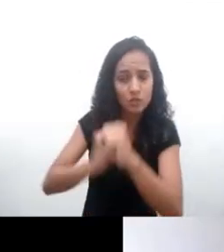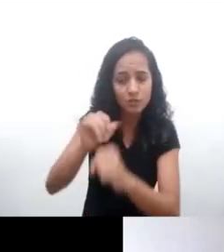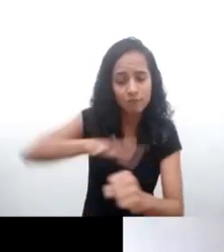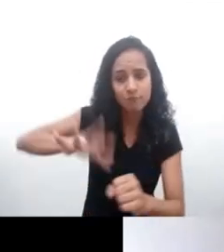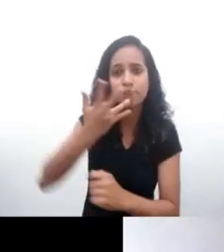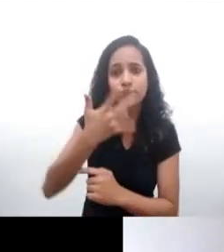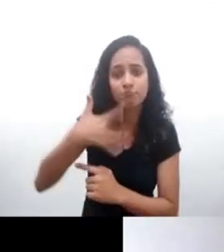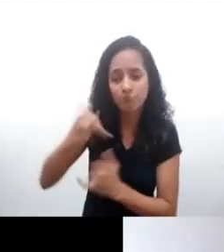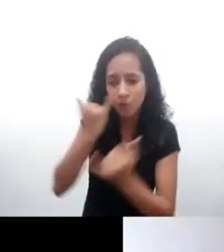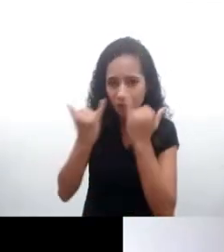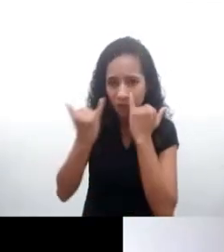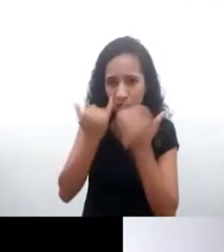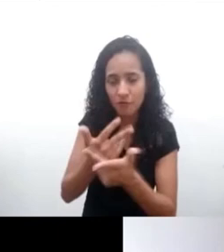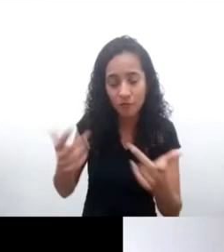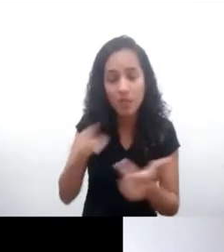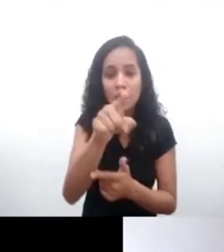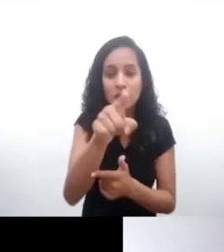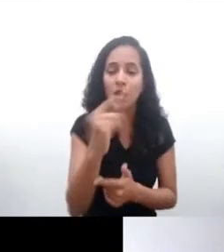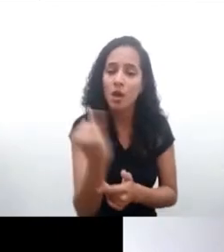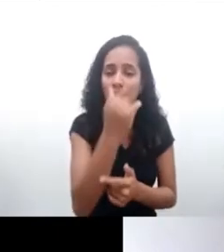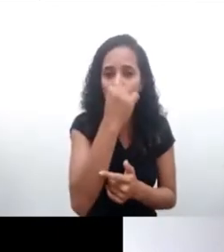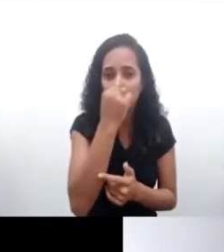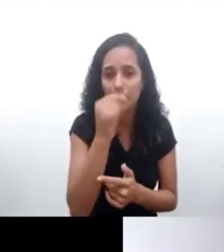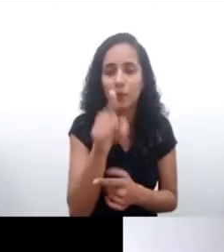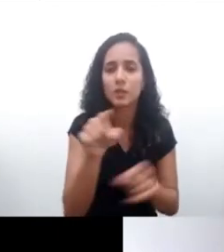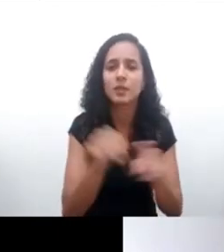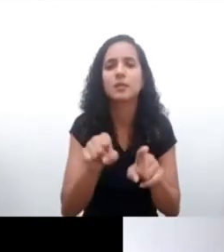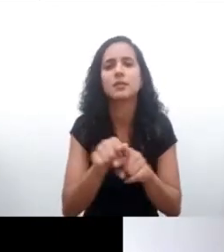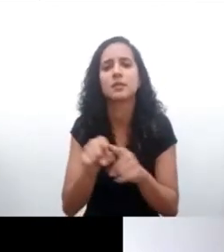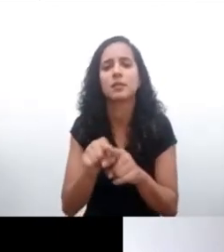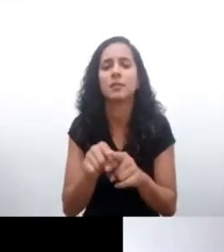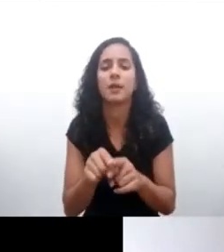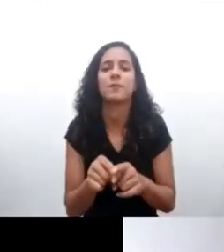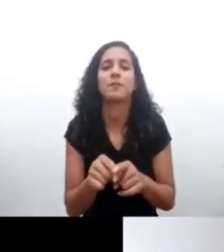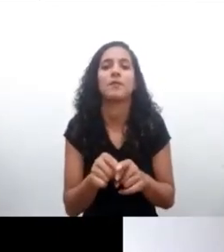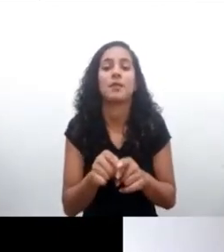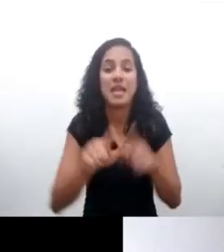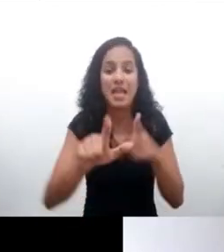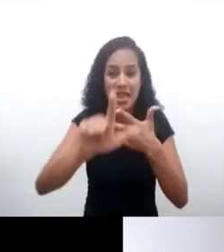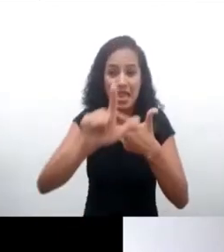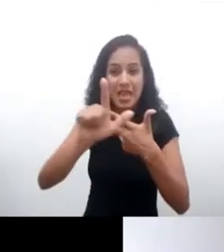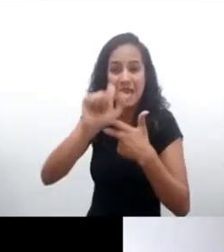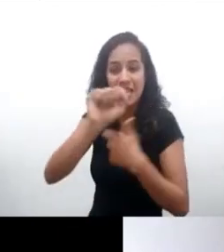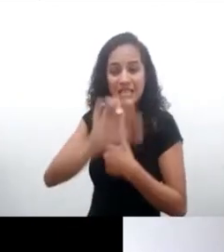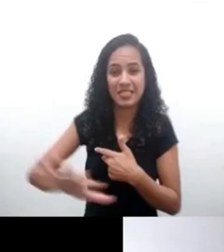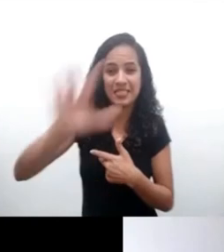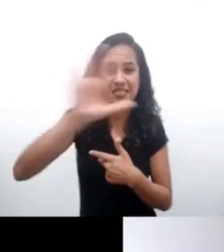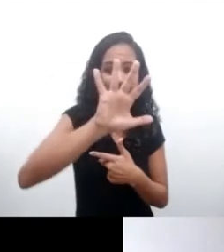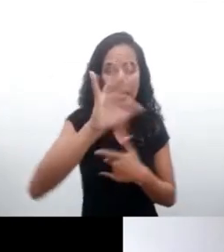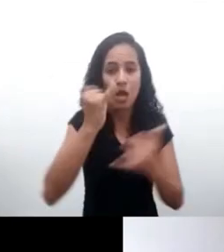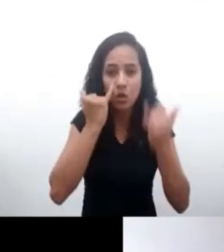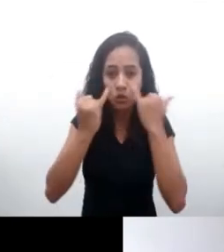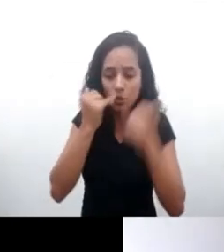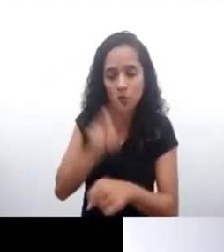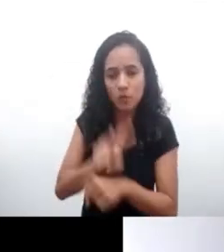Desde el punto de vista constitucional, sería un punto muy relevante para hacer un comentario más sobre la Ley General